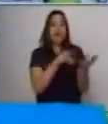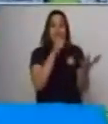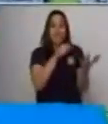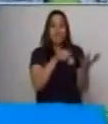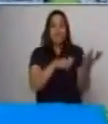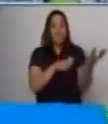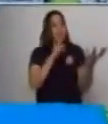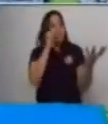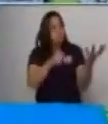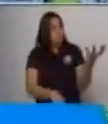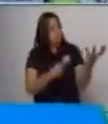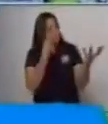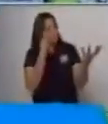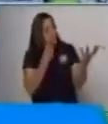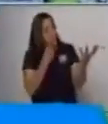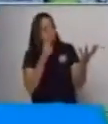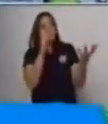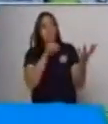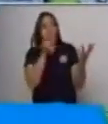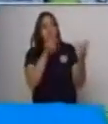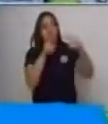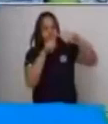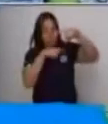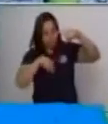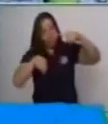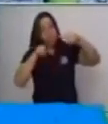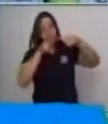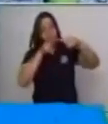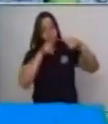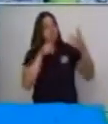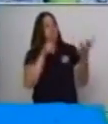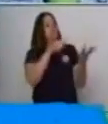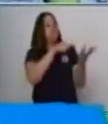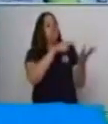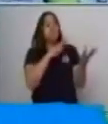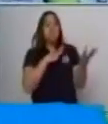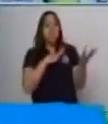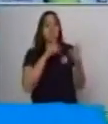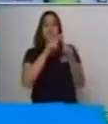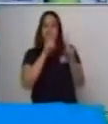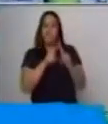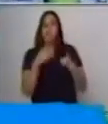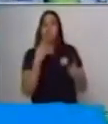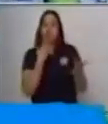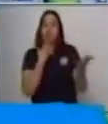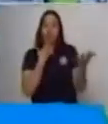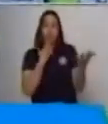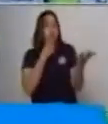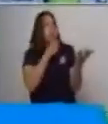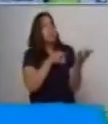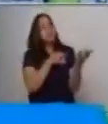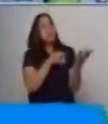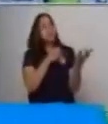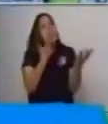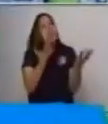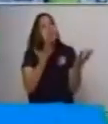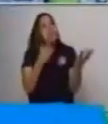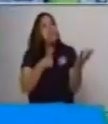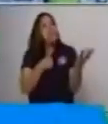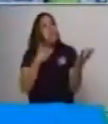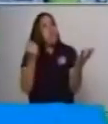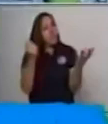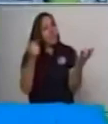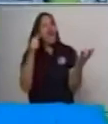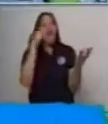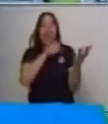Podemos ver que tiene una forma circular, que tiene varios colores, y que me sirve para